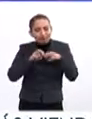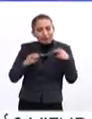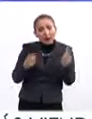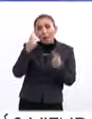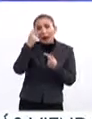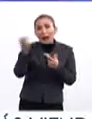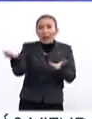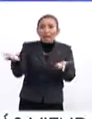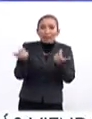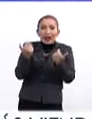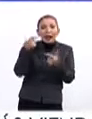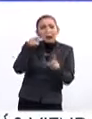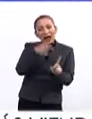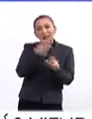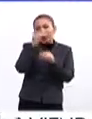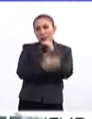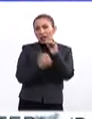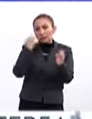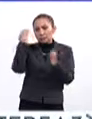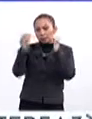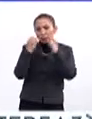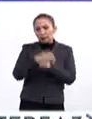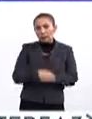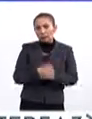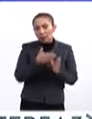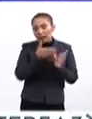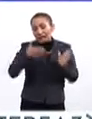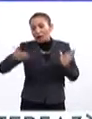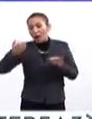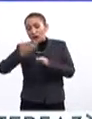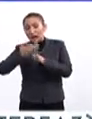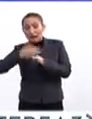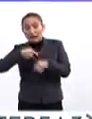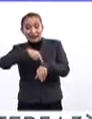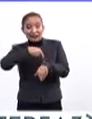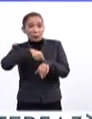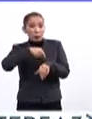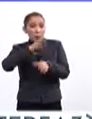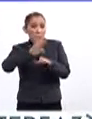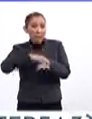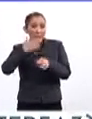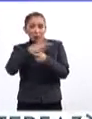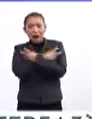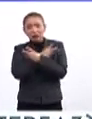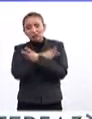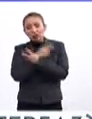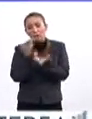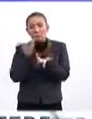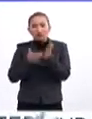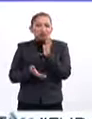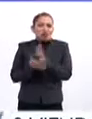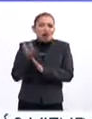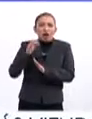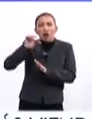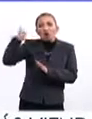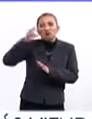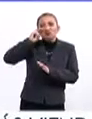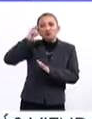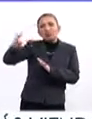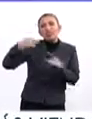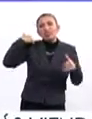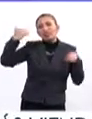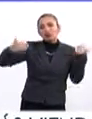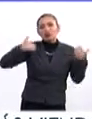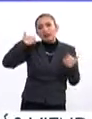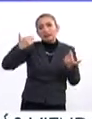también ya más bien hacia el cierre de la exposición, ¿no? Porque ya como ahorita es un periodo más de vacaciones, pues la gente más bien va a ver, y